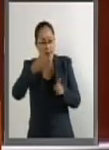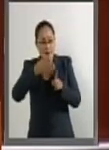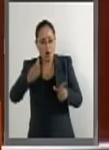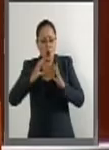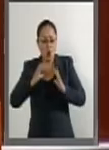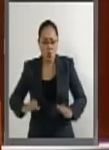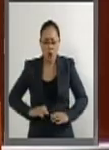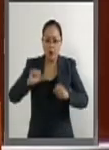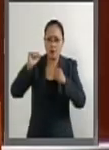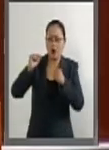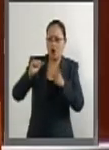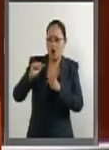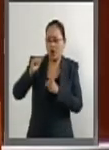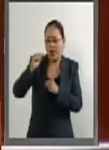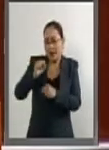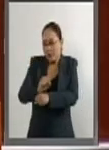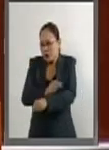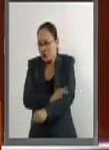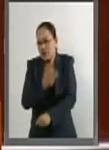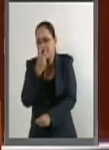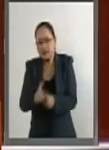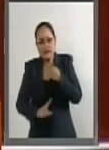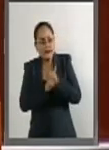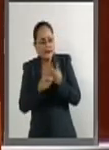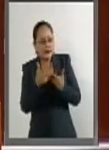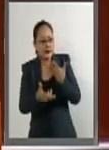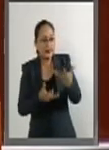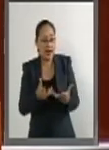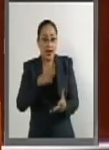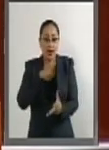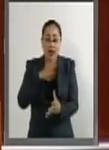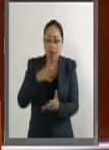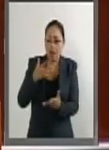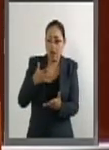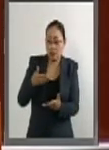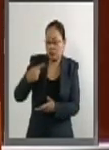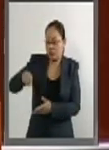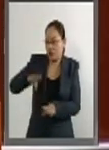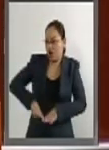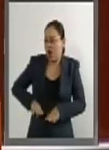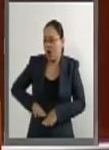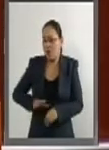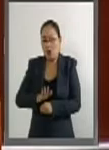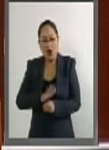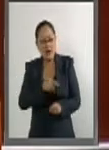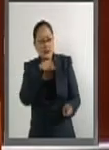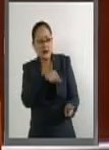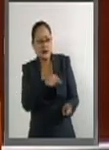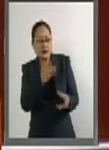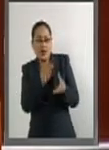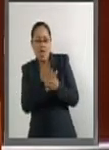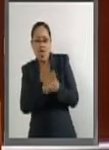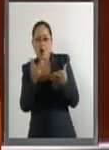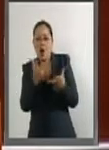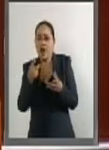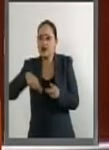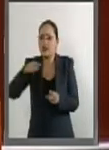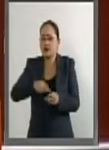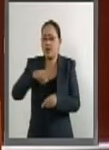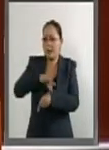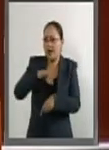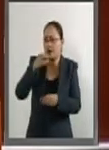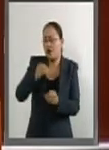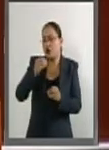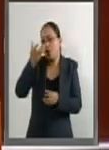emocional para las mujeres, ellas estén expuestas a conductas que llegan a ser objeto de omisiones por parte del